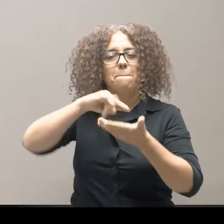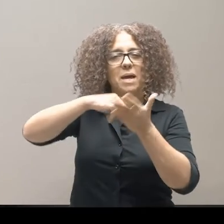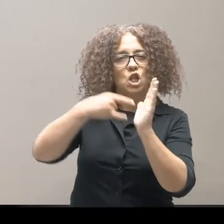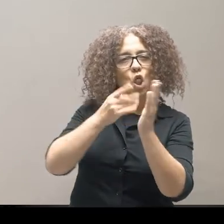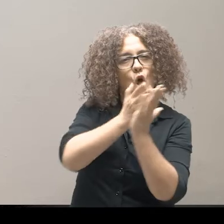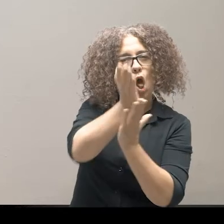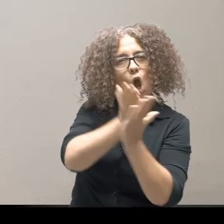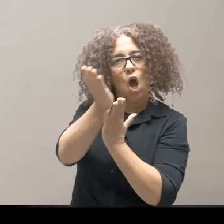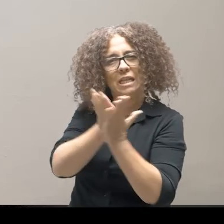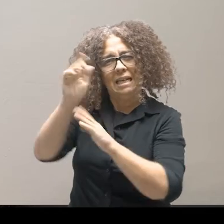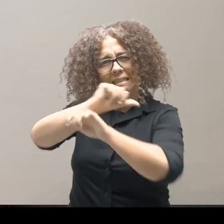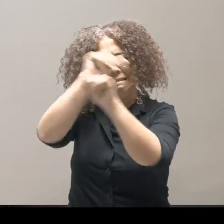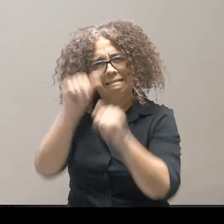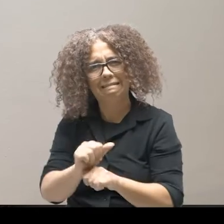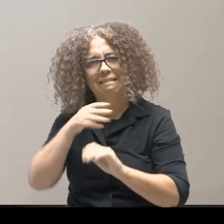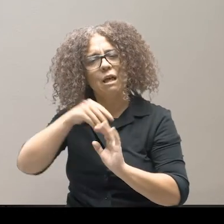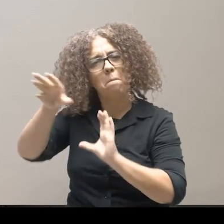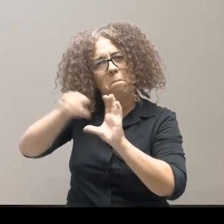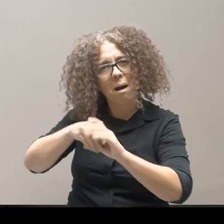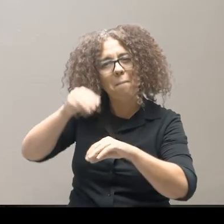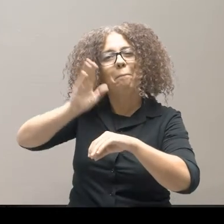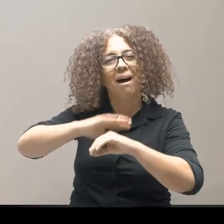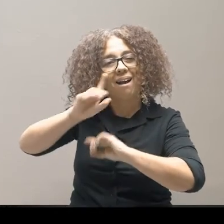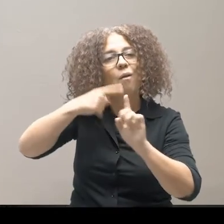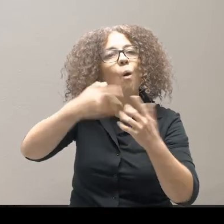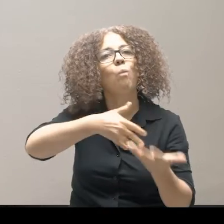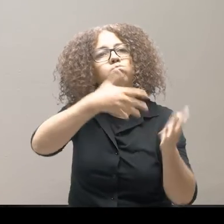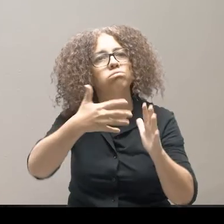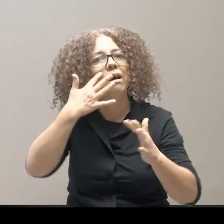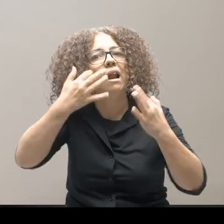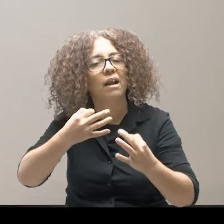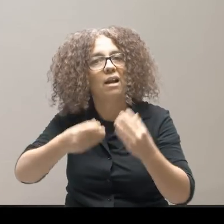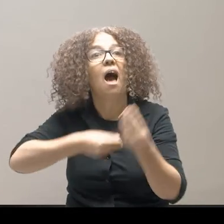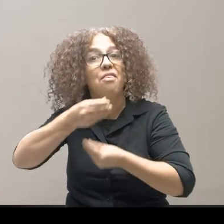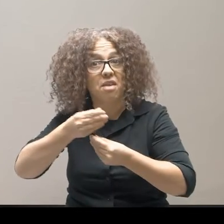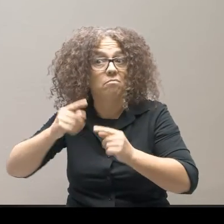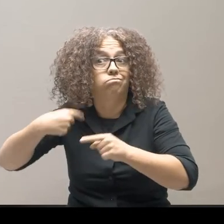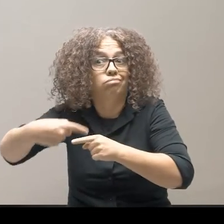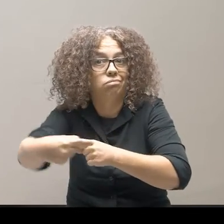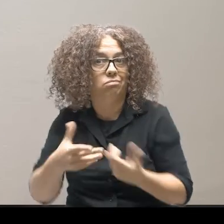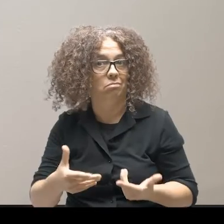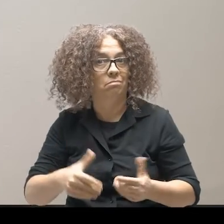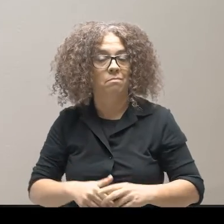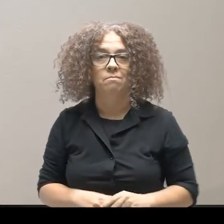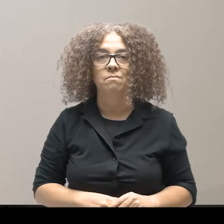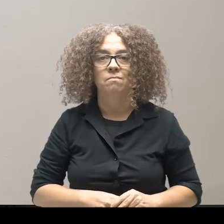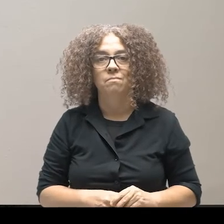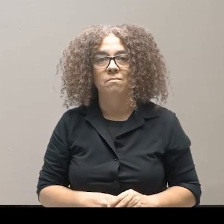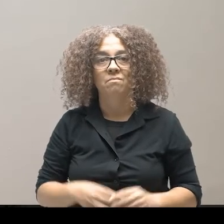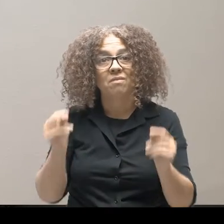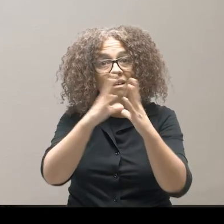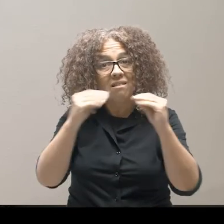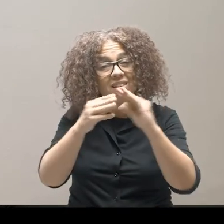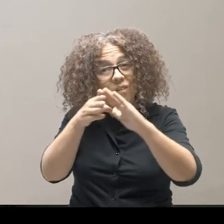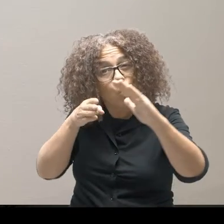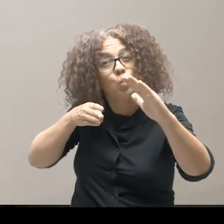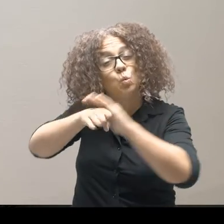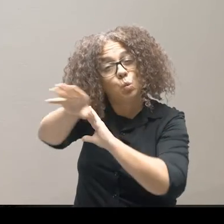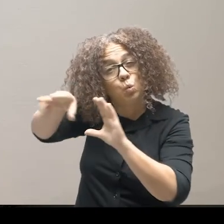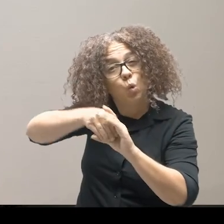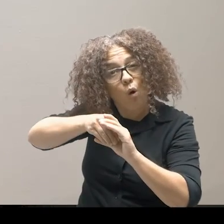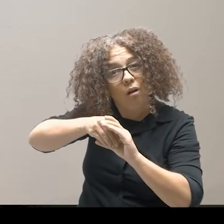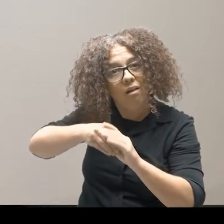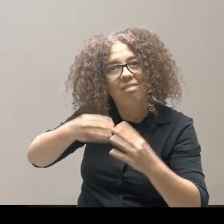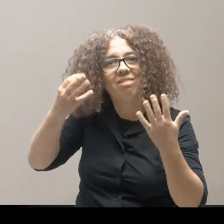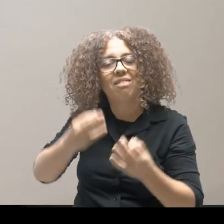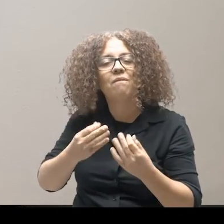metodologías docentes inclusivas en la evaluación de la práctica docente. La inclusión universitaria es un